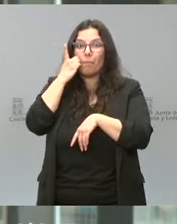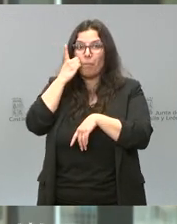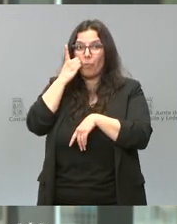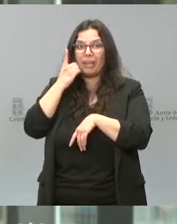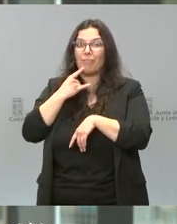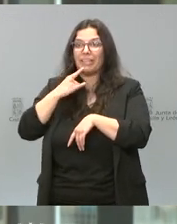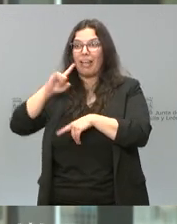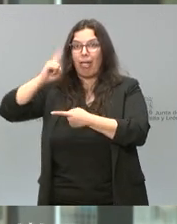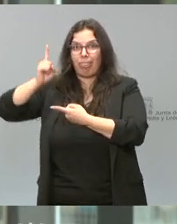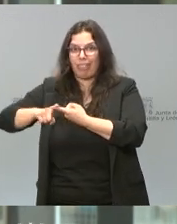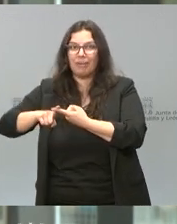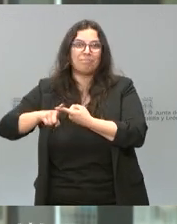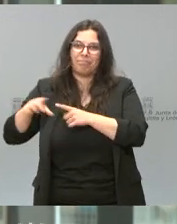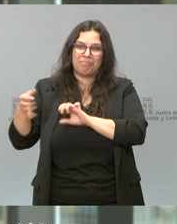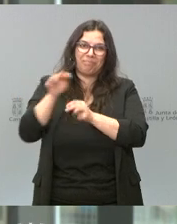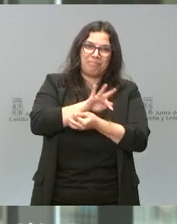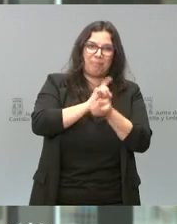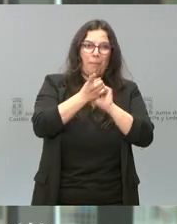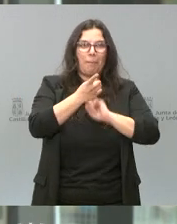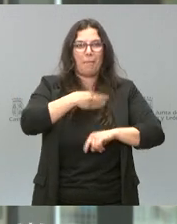papel de toda la vida. Disculpadme.